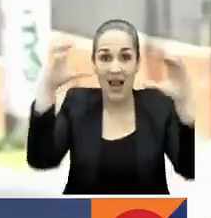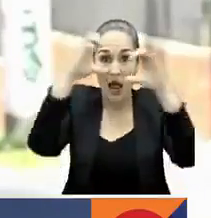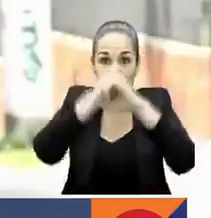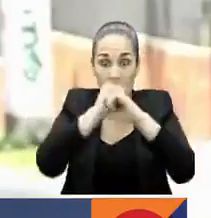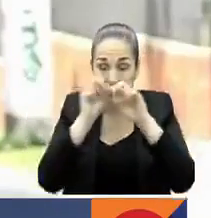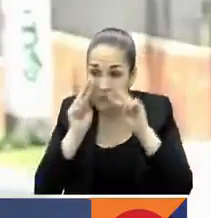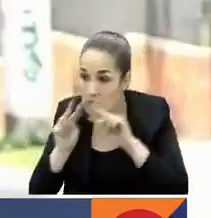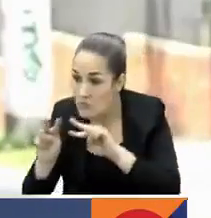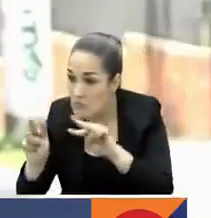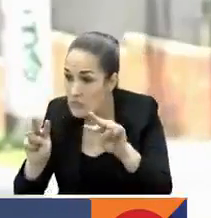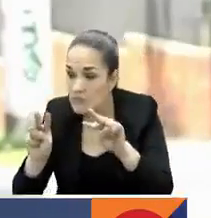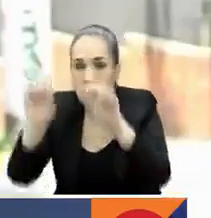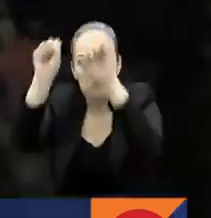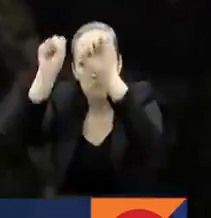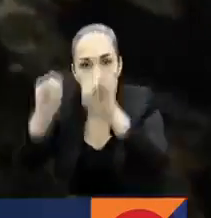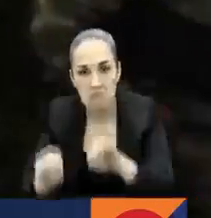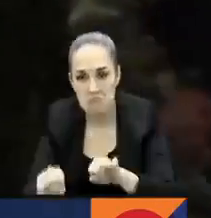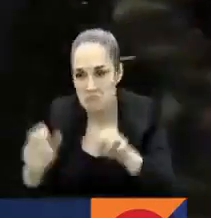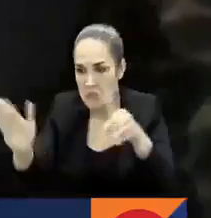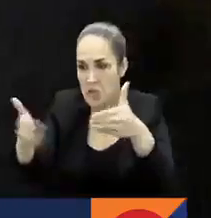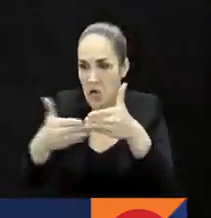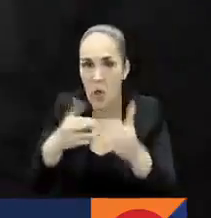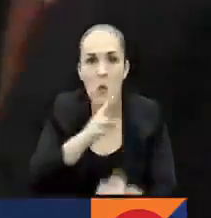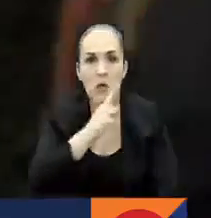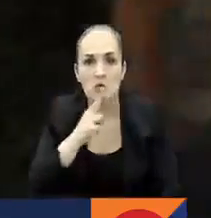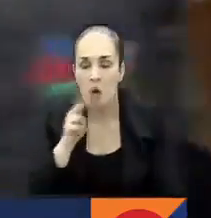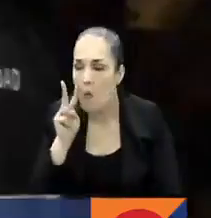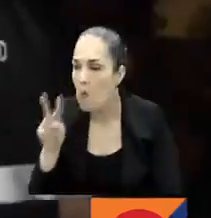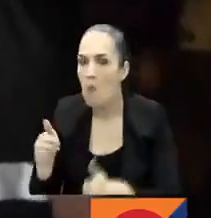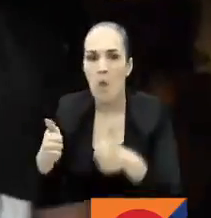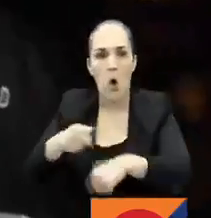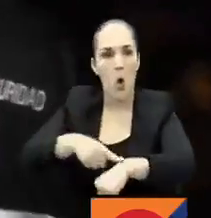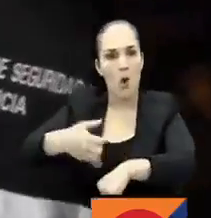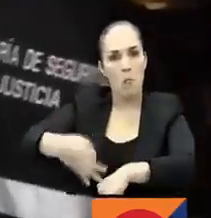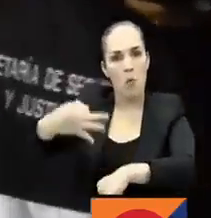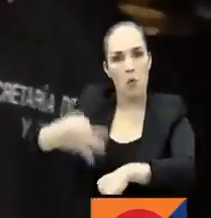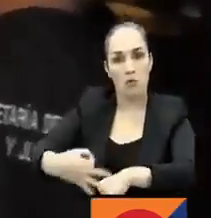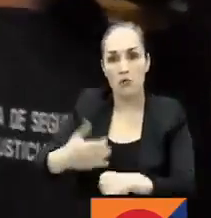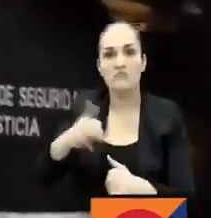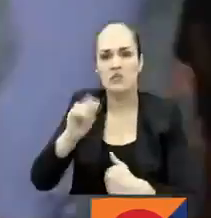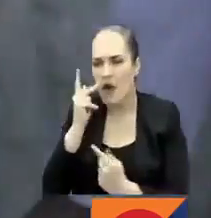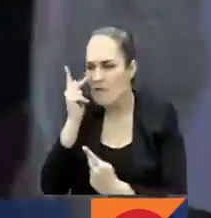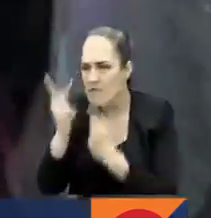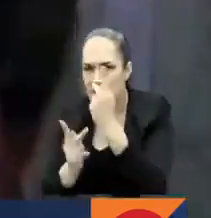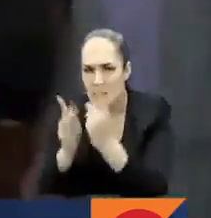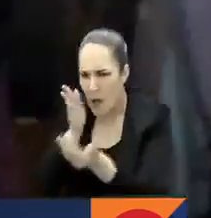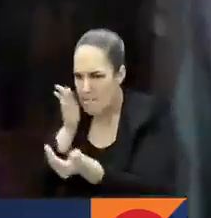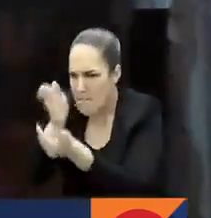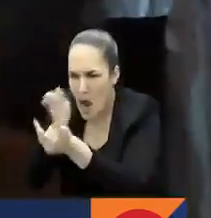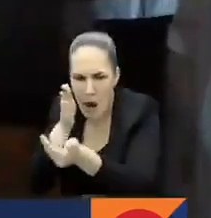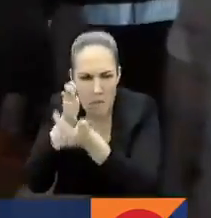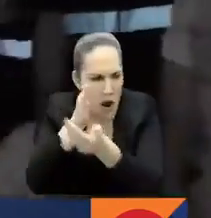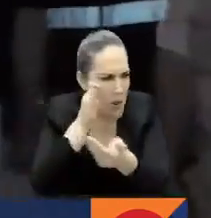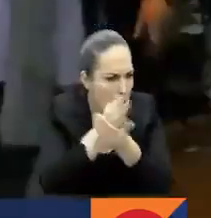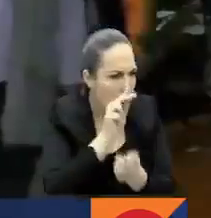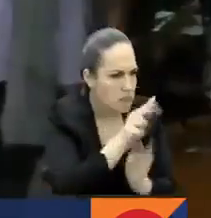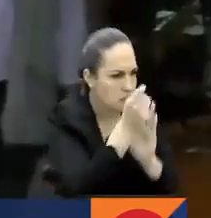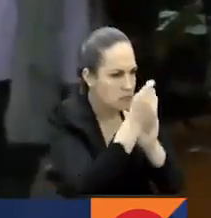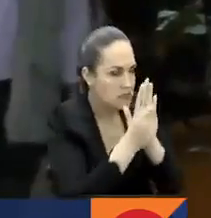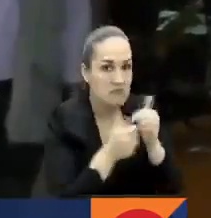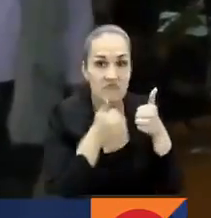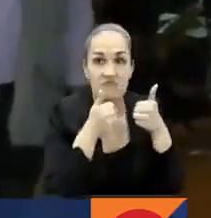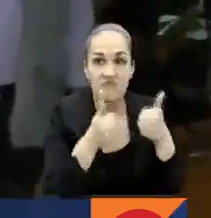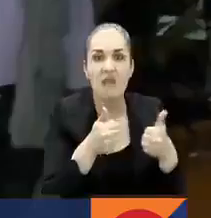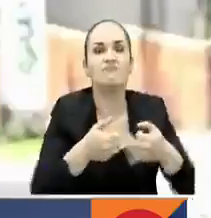los restaurantes empezaban el cierre de operaciones. Fueron más de 100 visitas que hicieron a los lugares para verificar además que cumplieran con los protocolos de